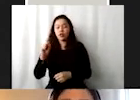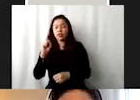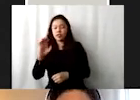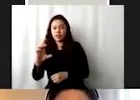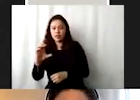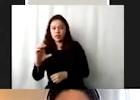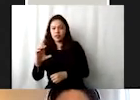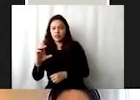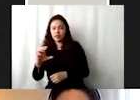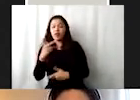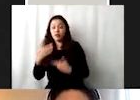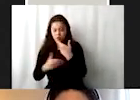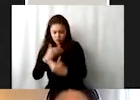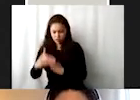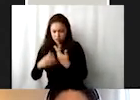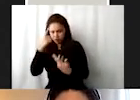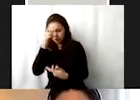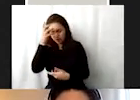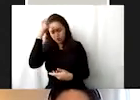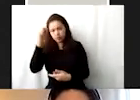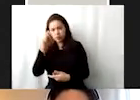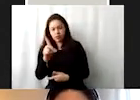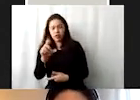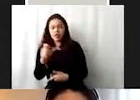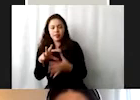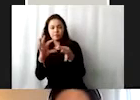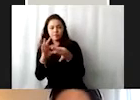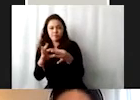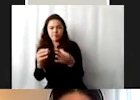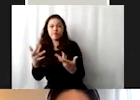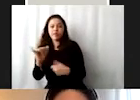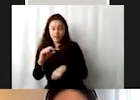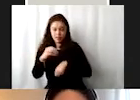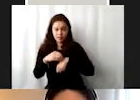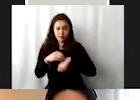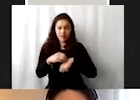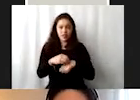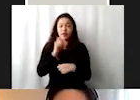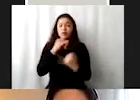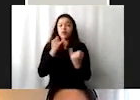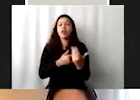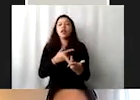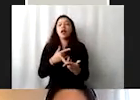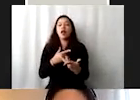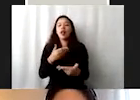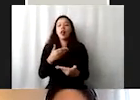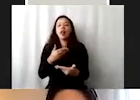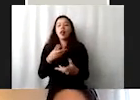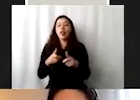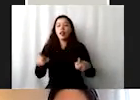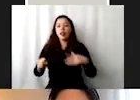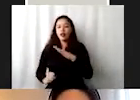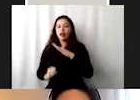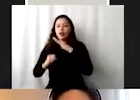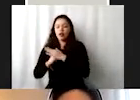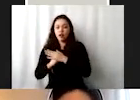con este proceso de definición de los ODS, es posicionarse como agentes del desarrollo sostenible y ya no solo como